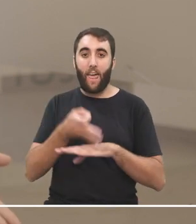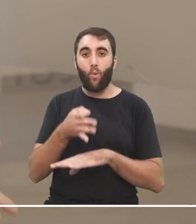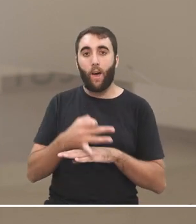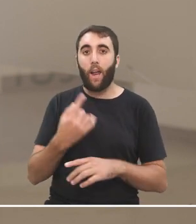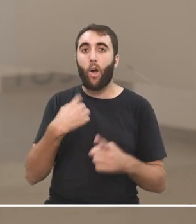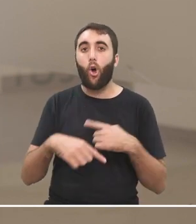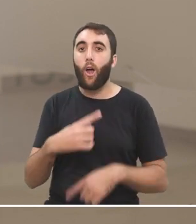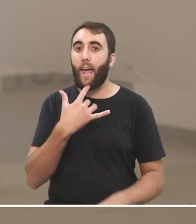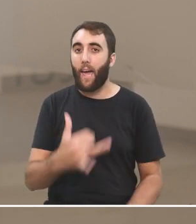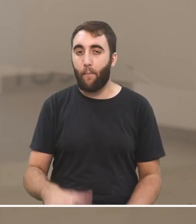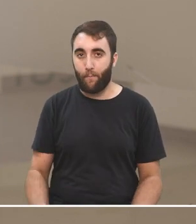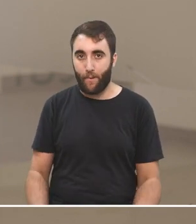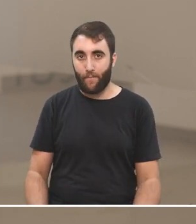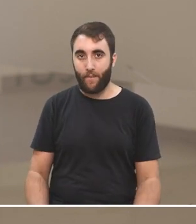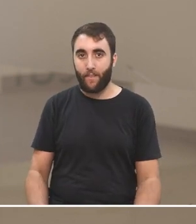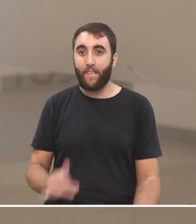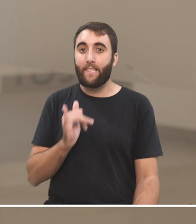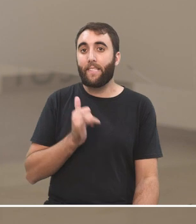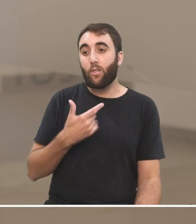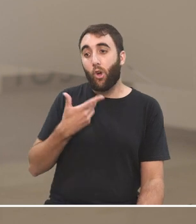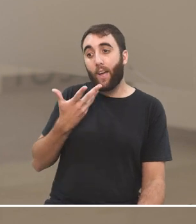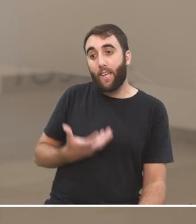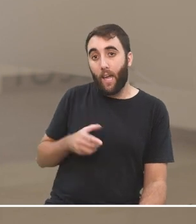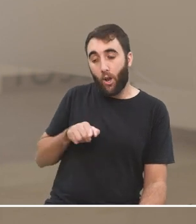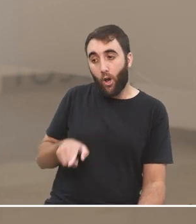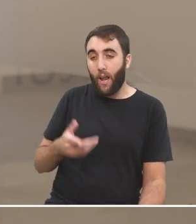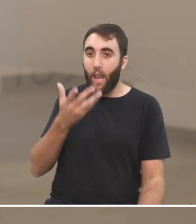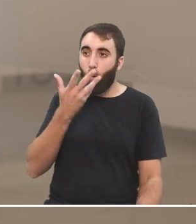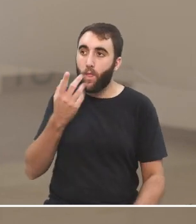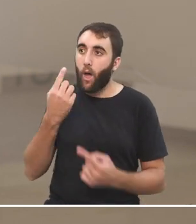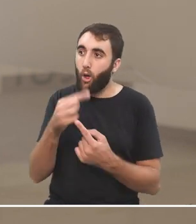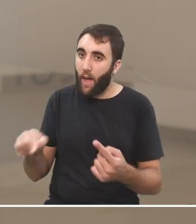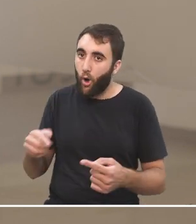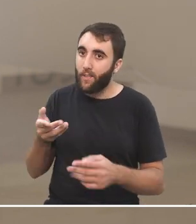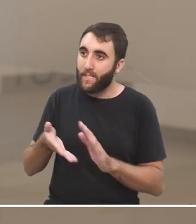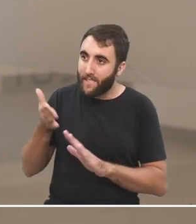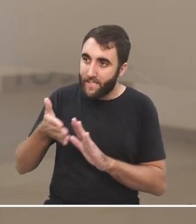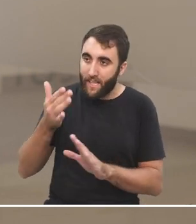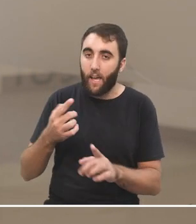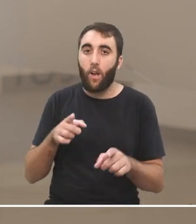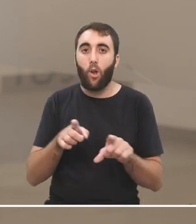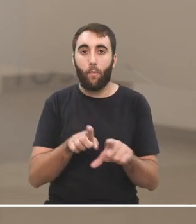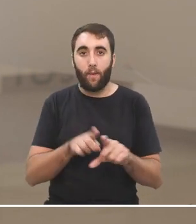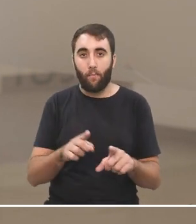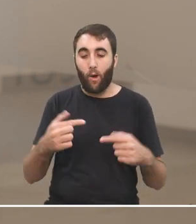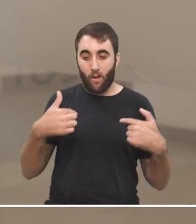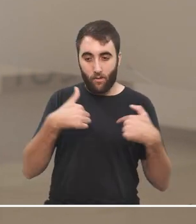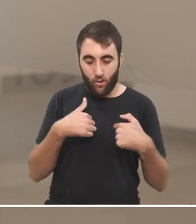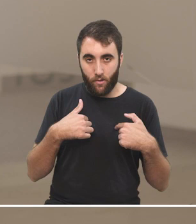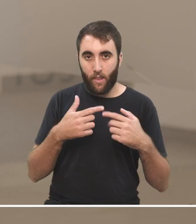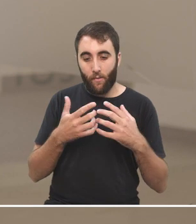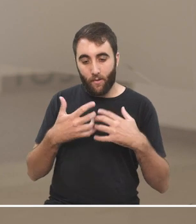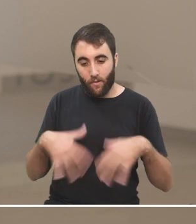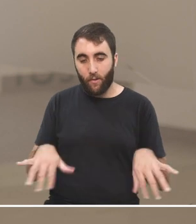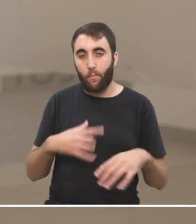el ejemplo entonces si queremos que les gusten otras cosas que a nosotros también nos gustan por